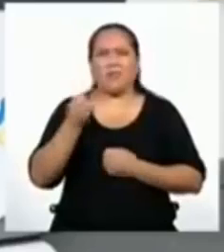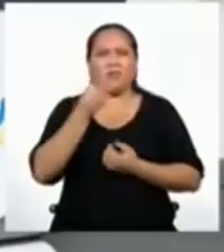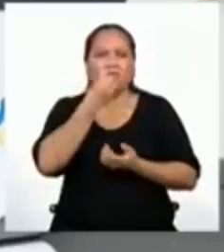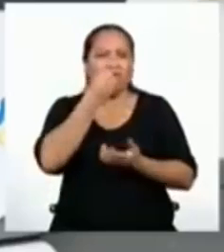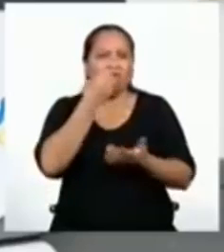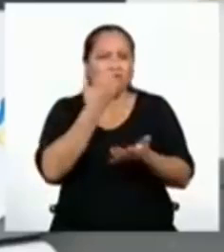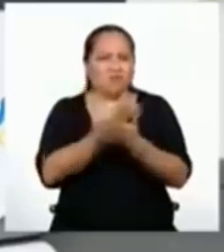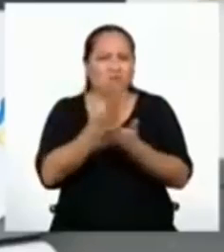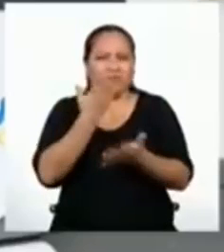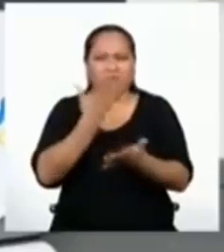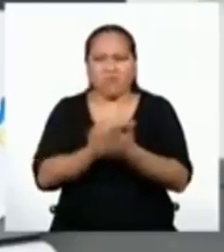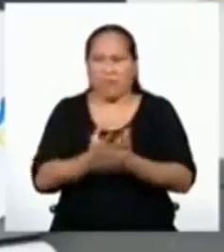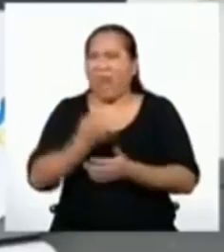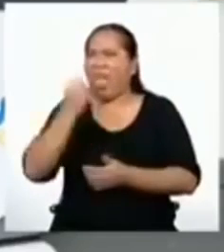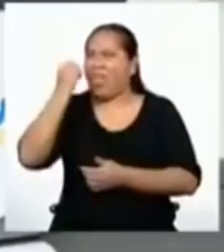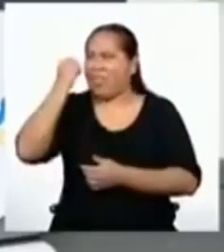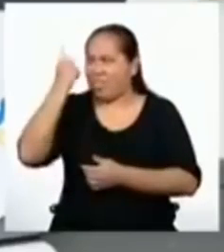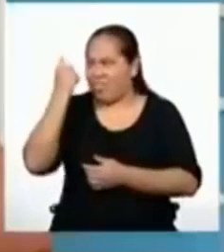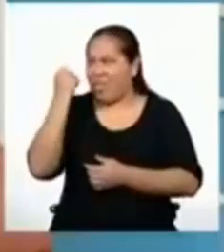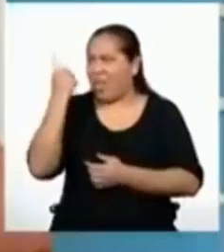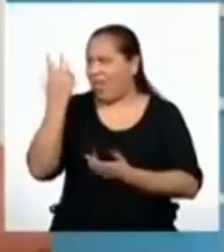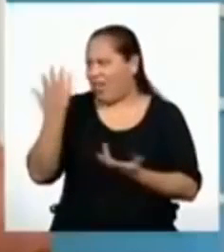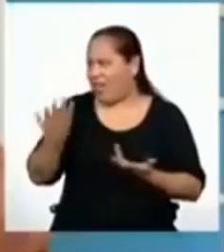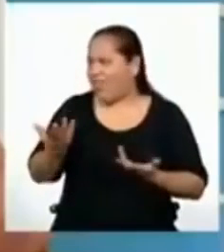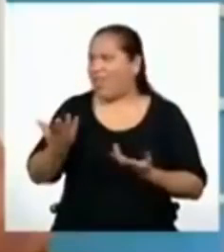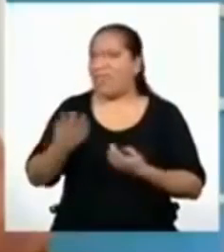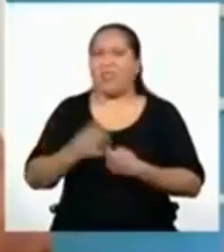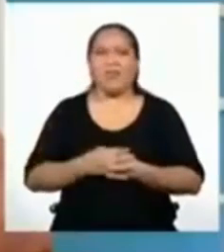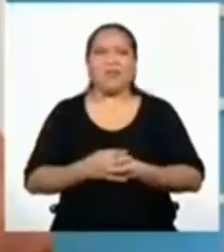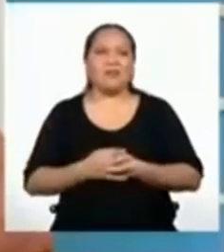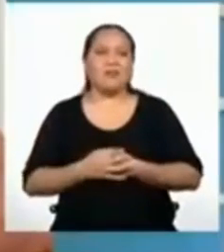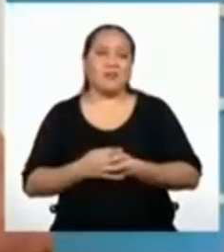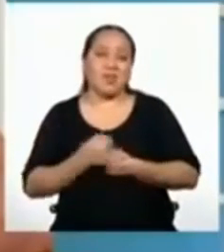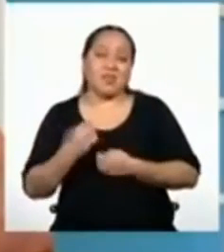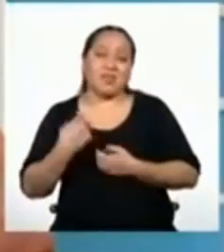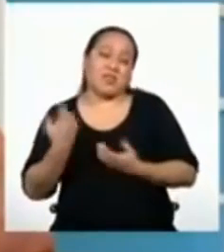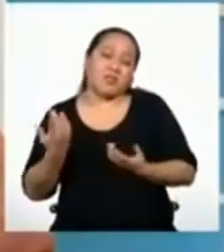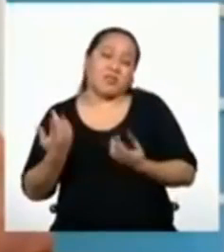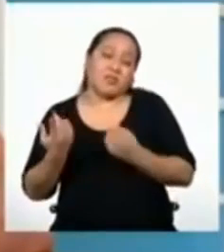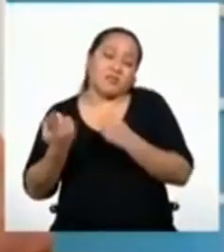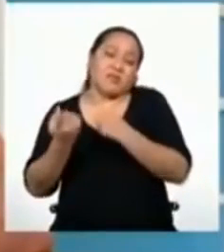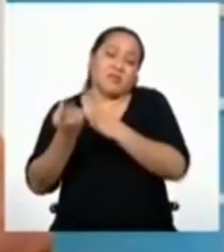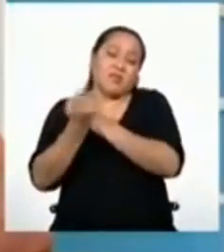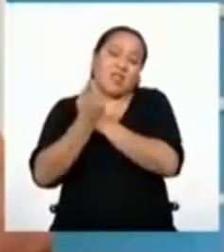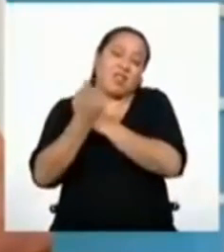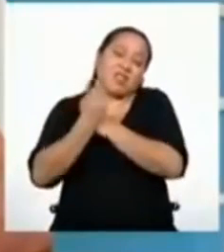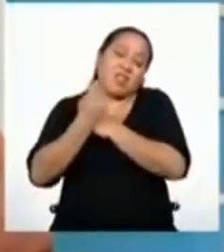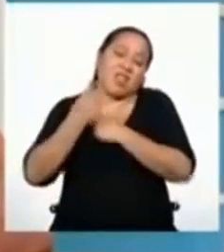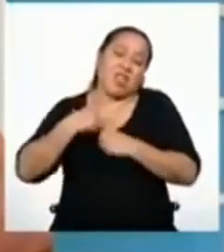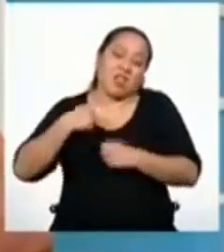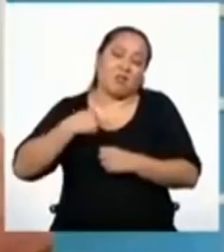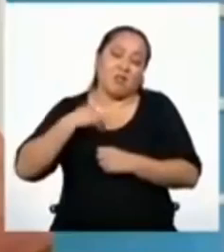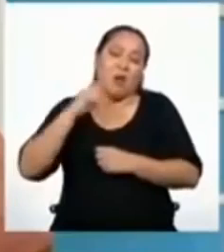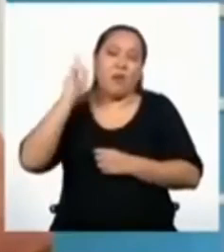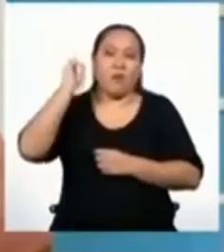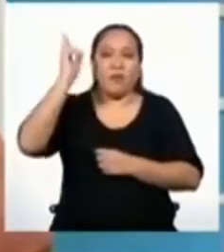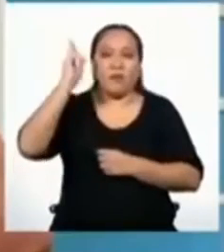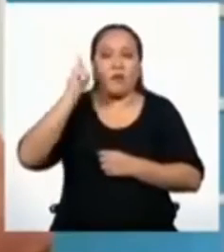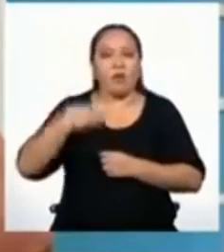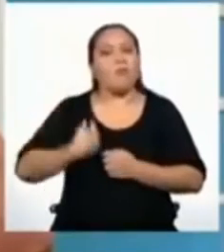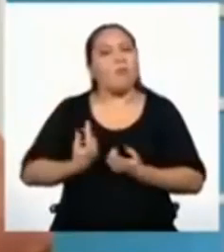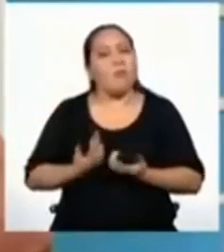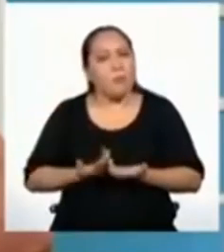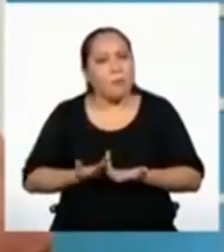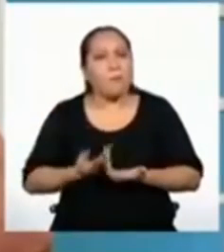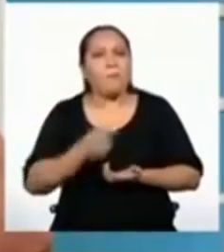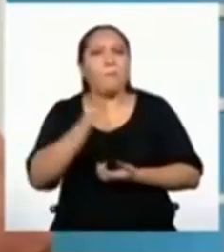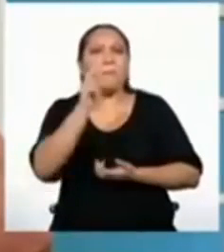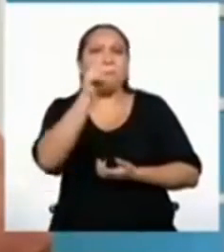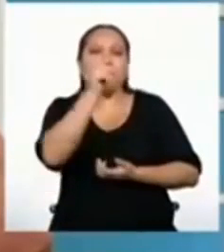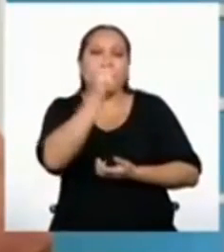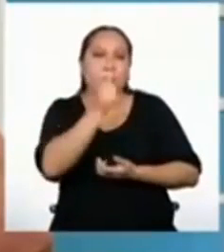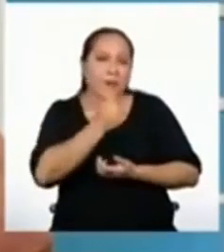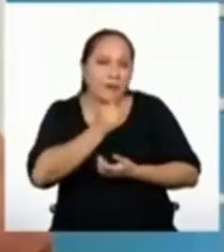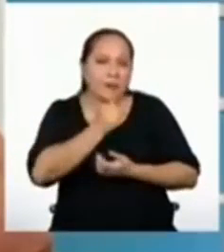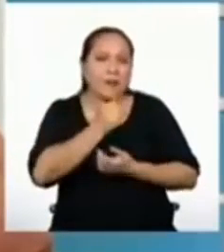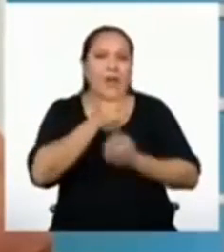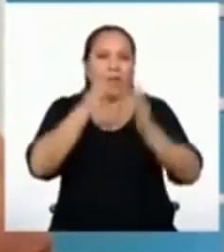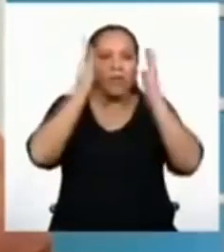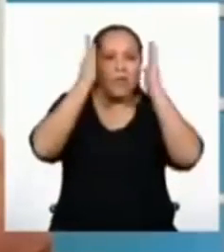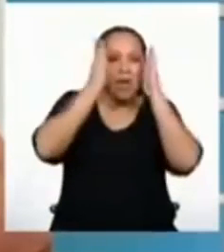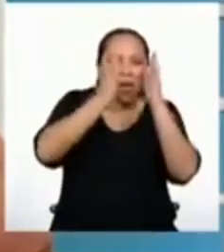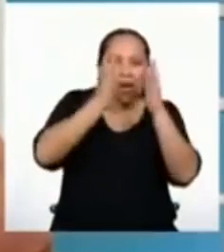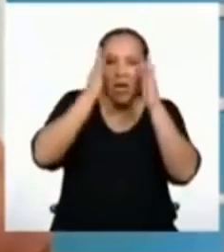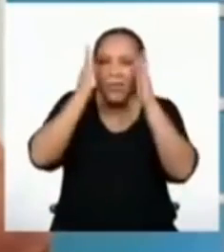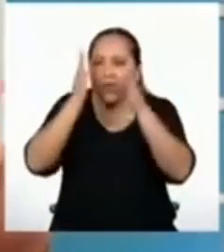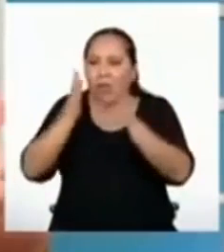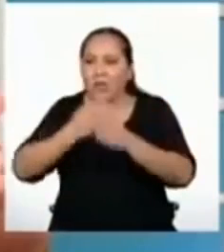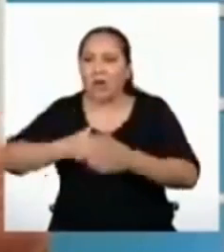bien chévere, comprensivo, así. Es lo que nos enseña la carrera docente. A ser pacientes y estar atentos a que todos